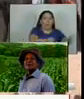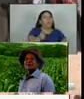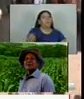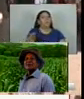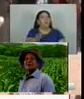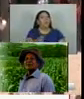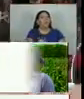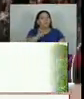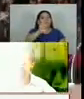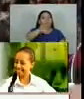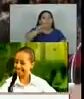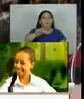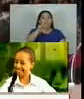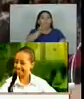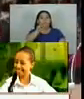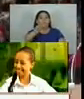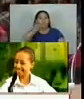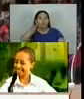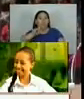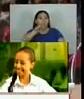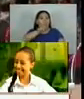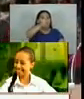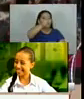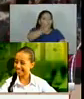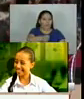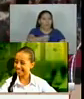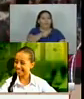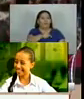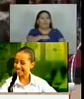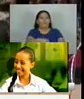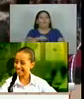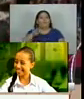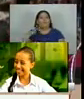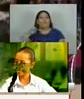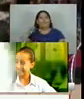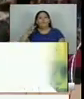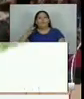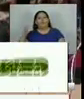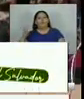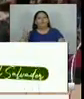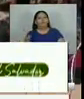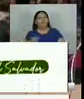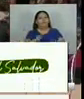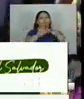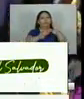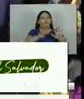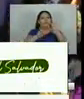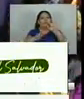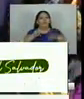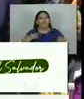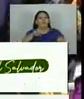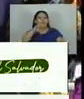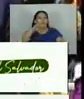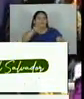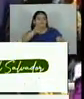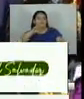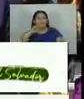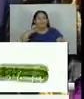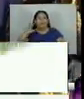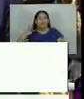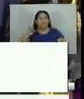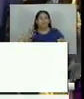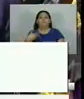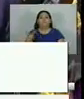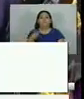promedio de 5 mil 122 por mes en el periodo fiscal 2022 hubo 97 mil 30 aprehensiones